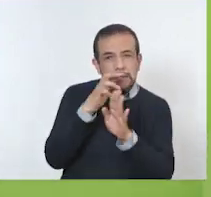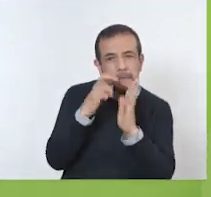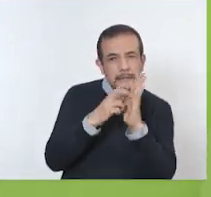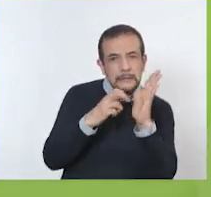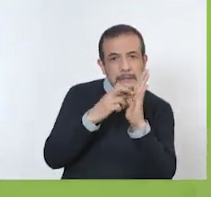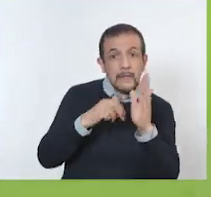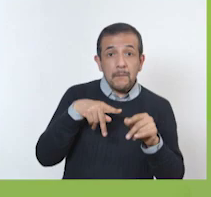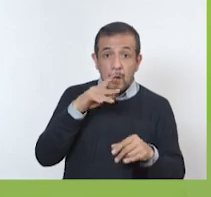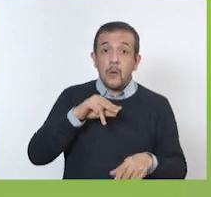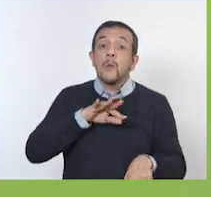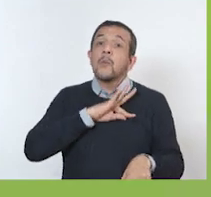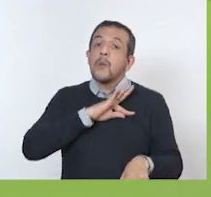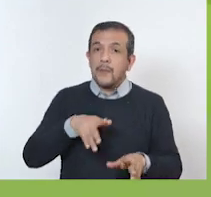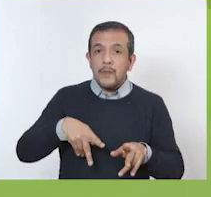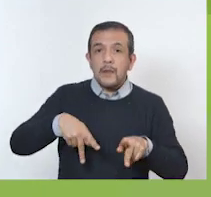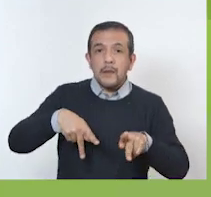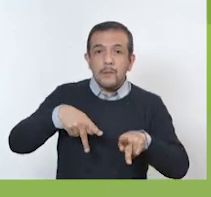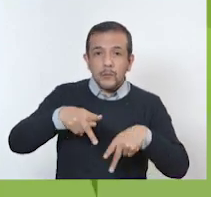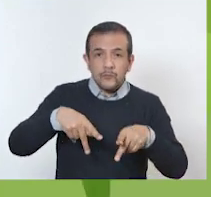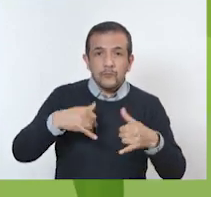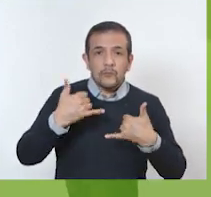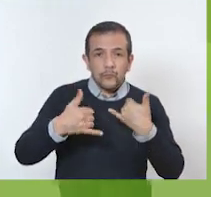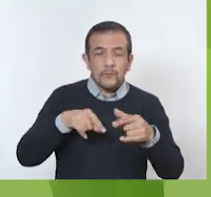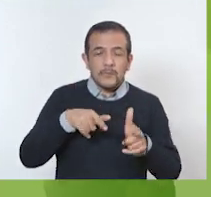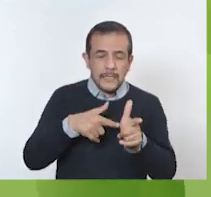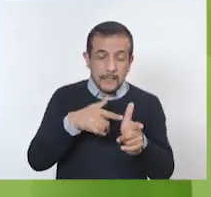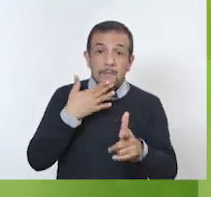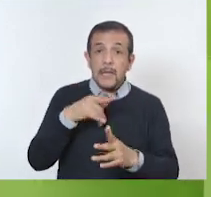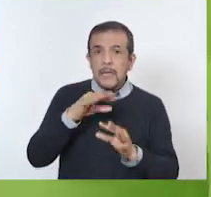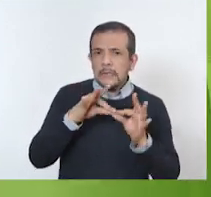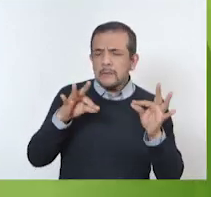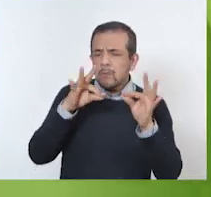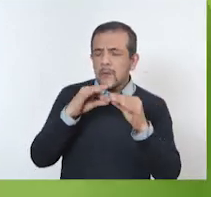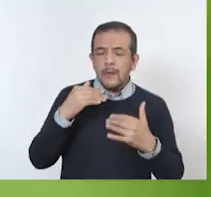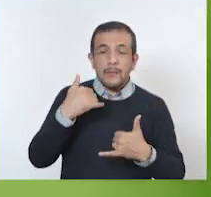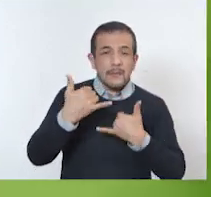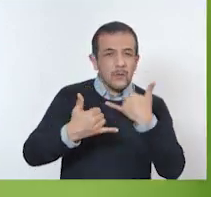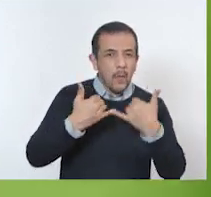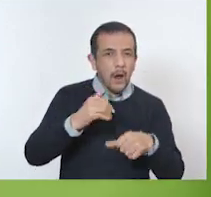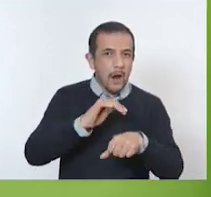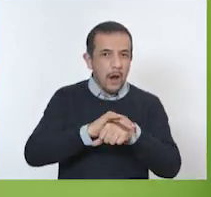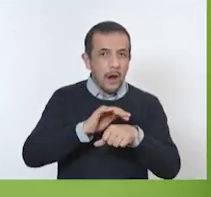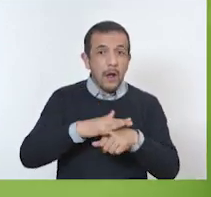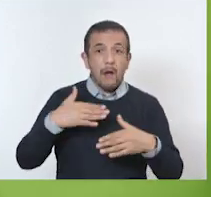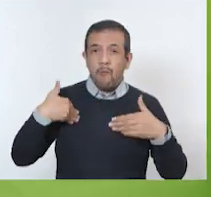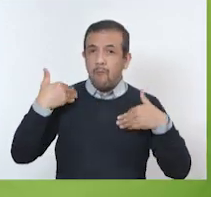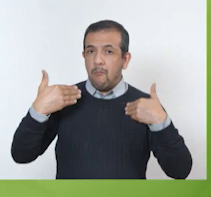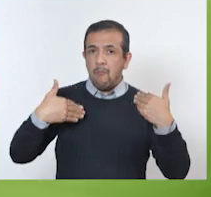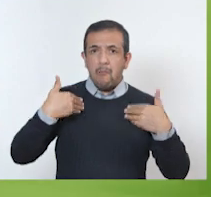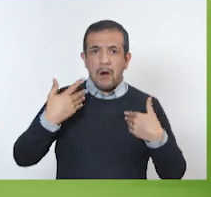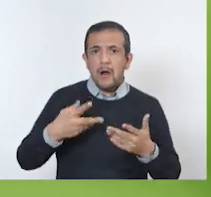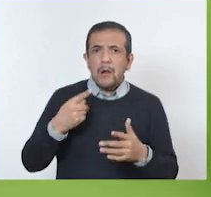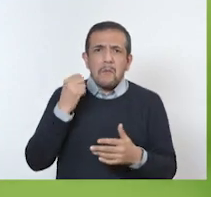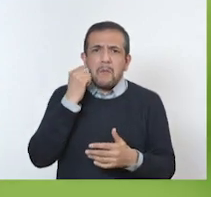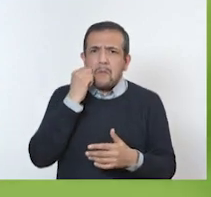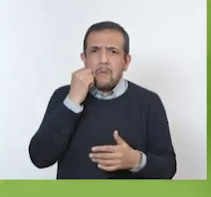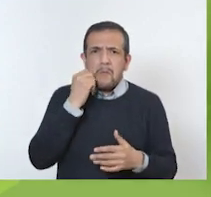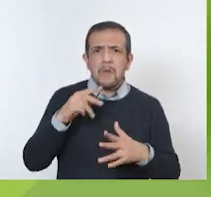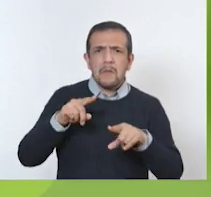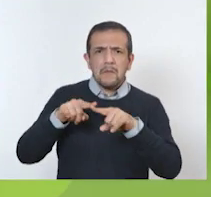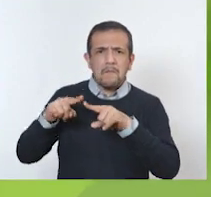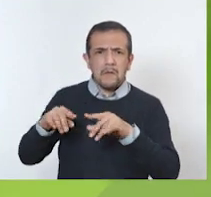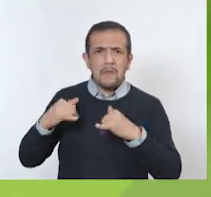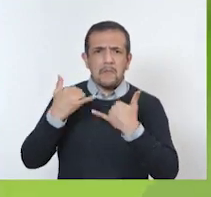jugando. Durante este tiempo he aprendido que lo importante es jugar con los amigos y divertirnos aunque el juego sea